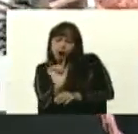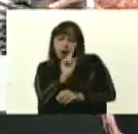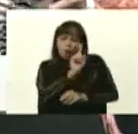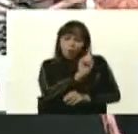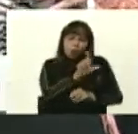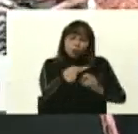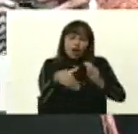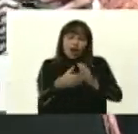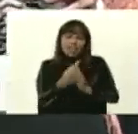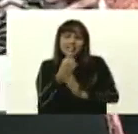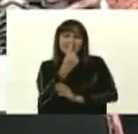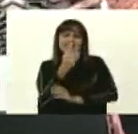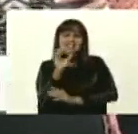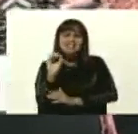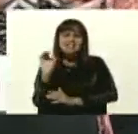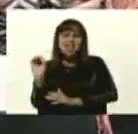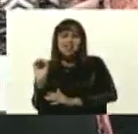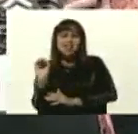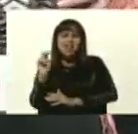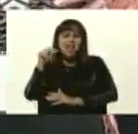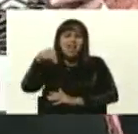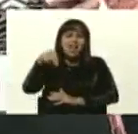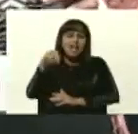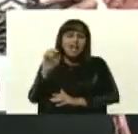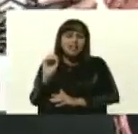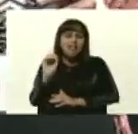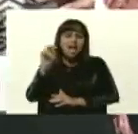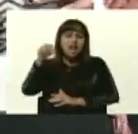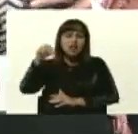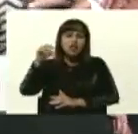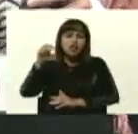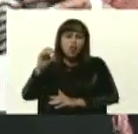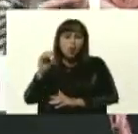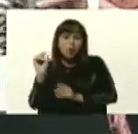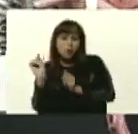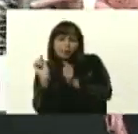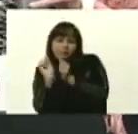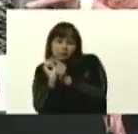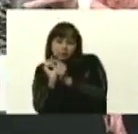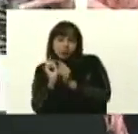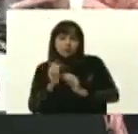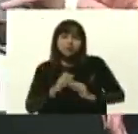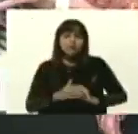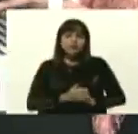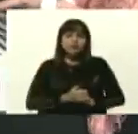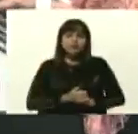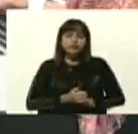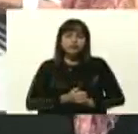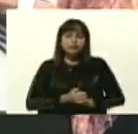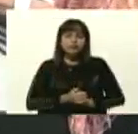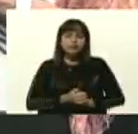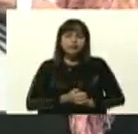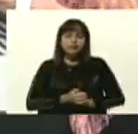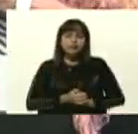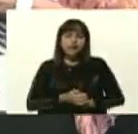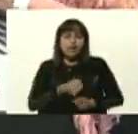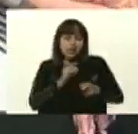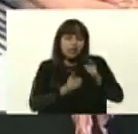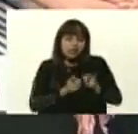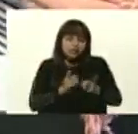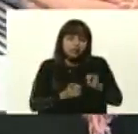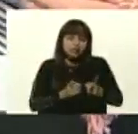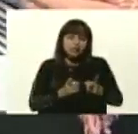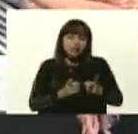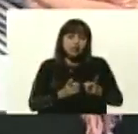100 nanómetros. Entonces, debido a su tamaño,